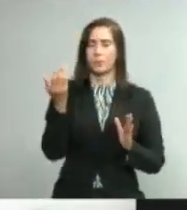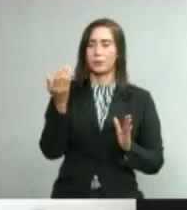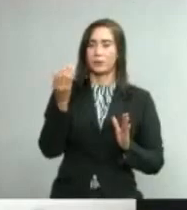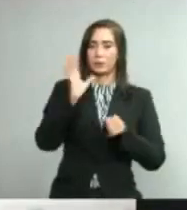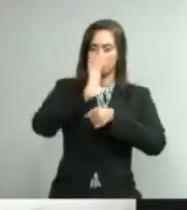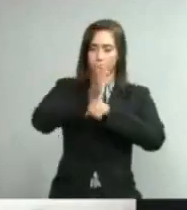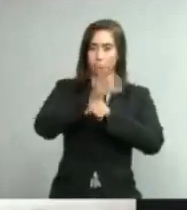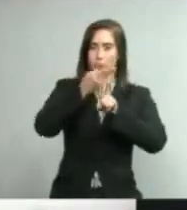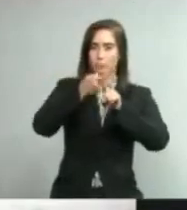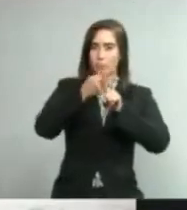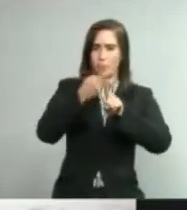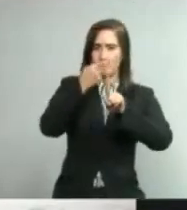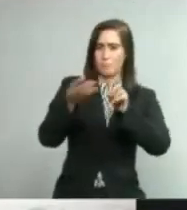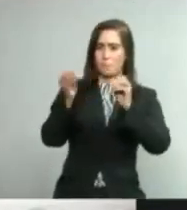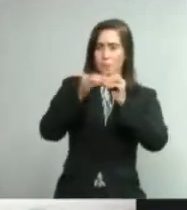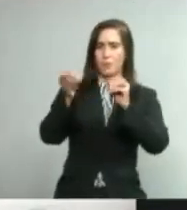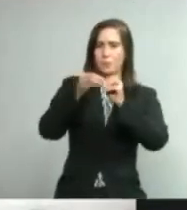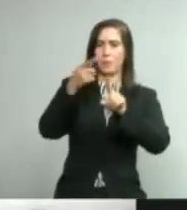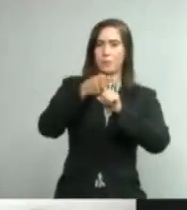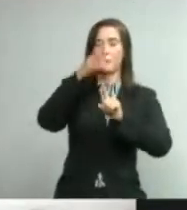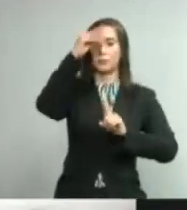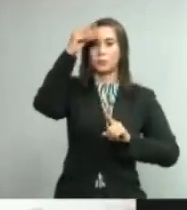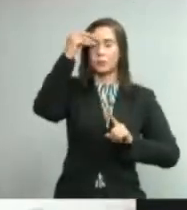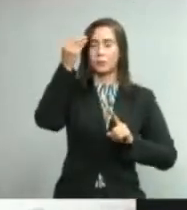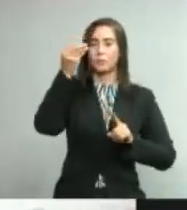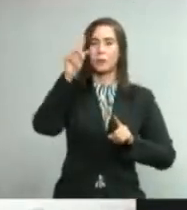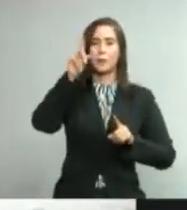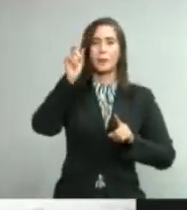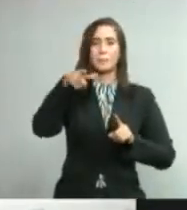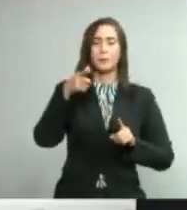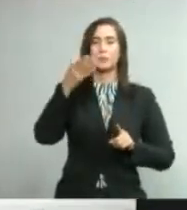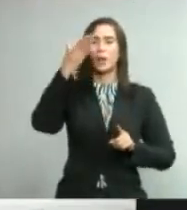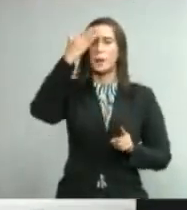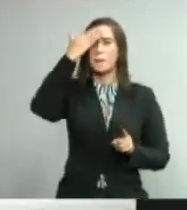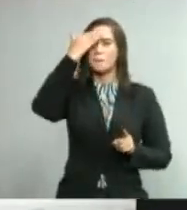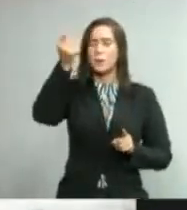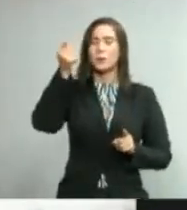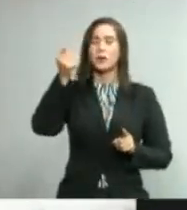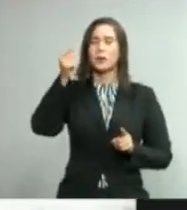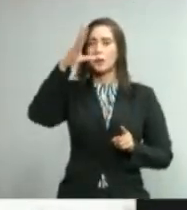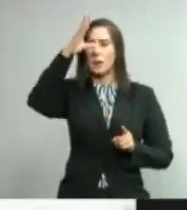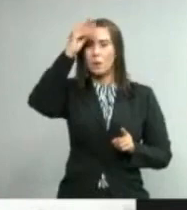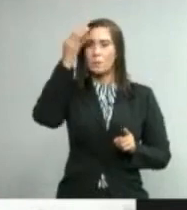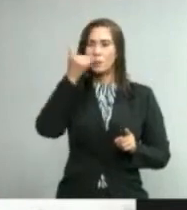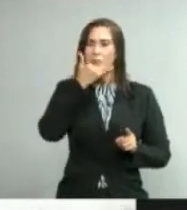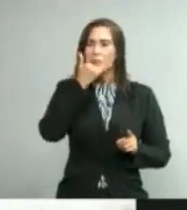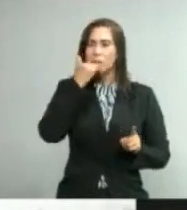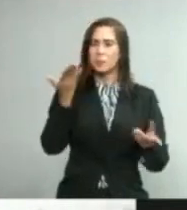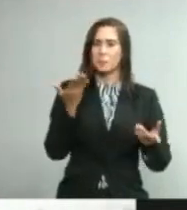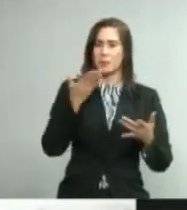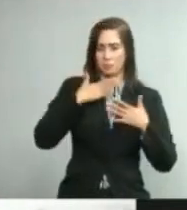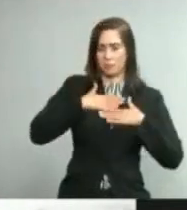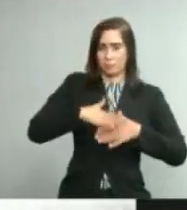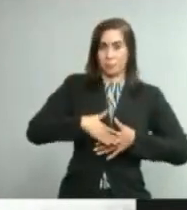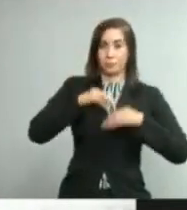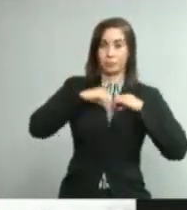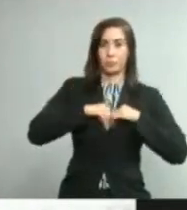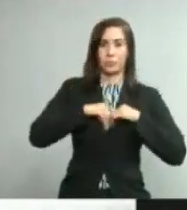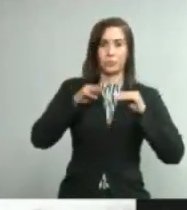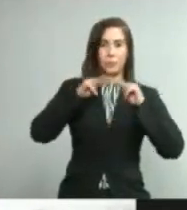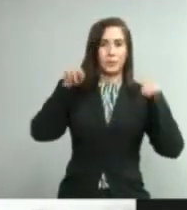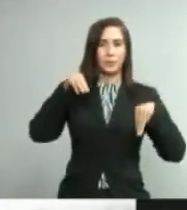algún estudio que haya determinado por qué los hombres, qué está pasando con su sistema inmunológico?